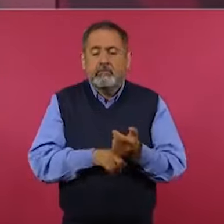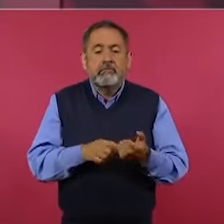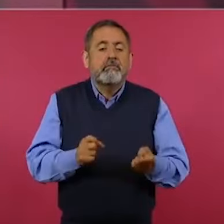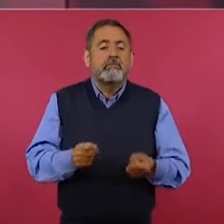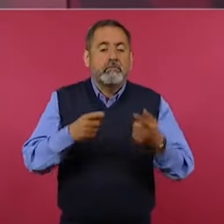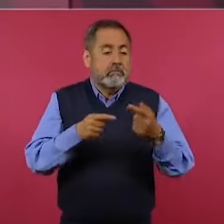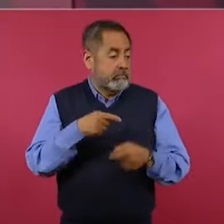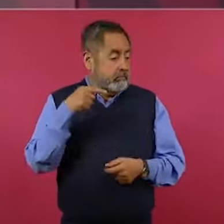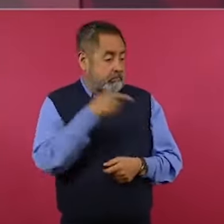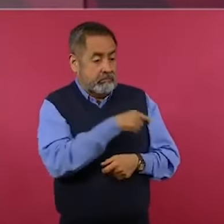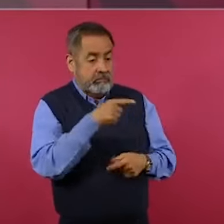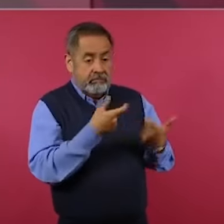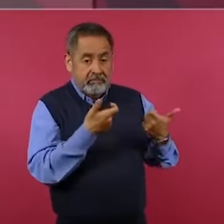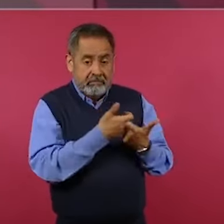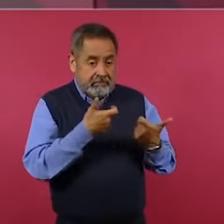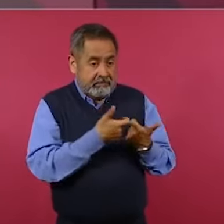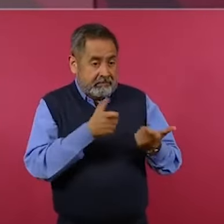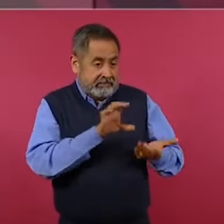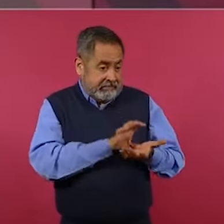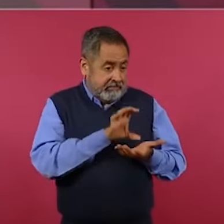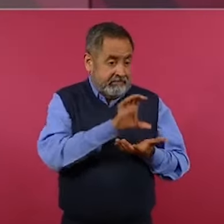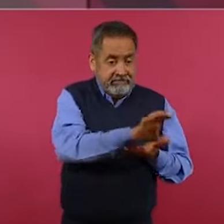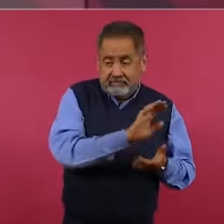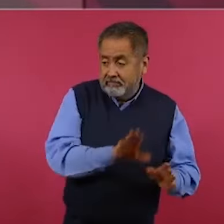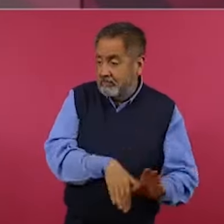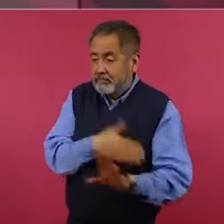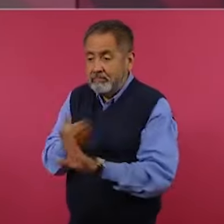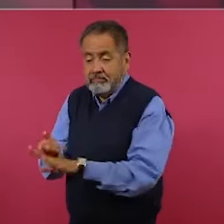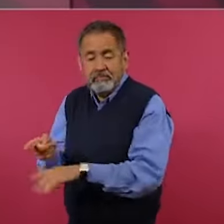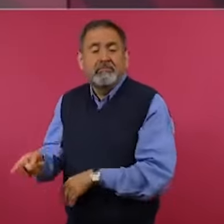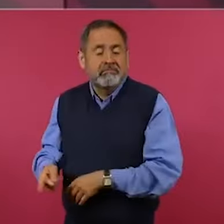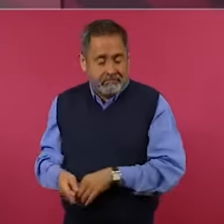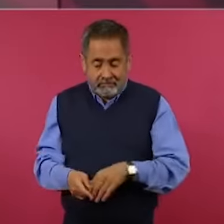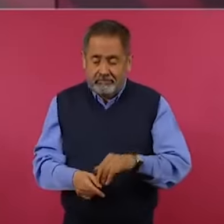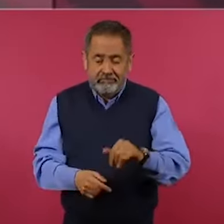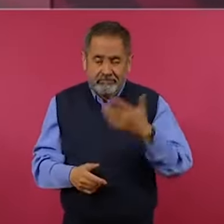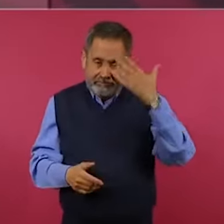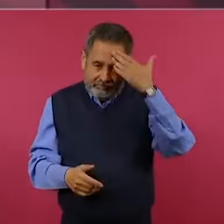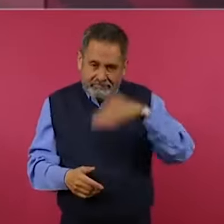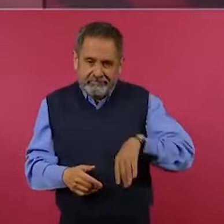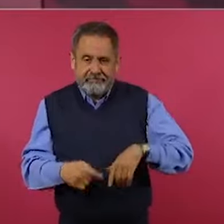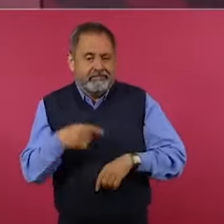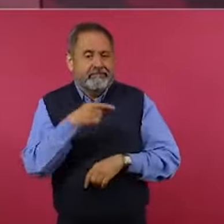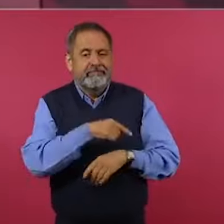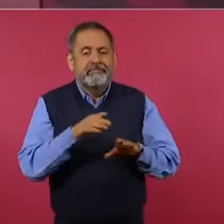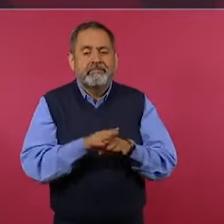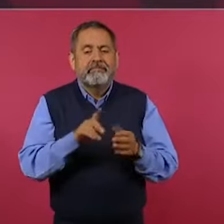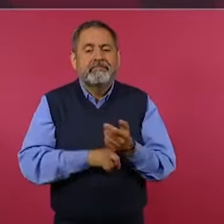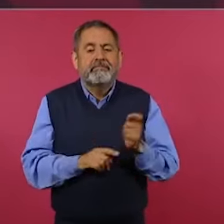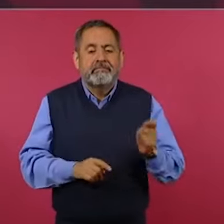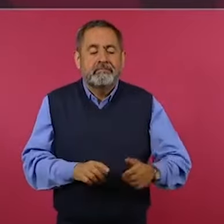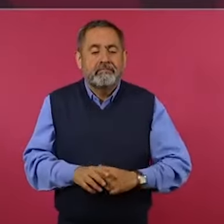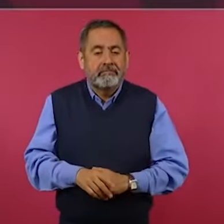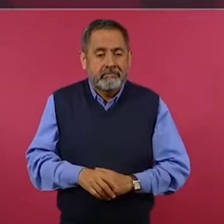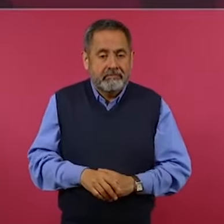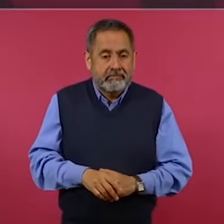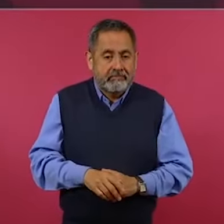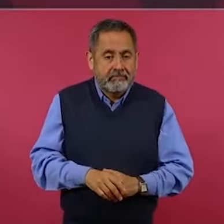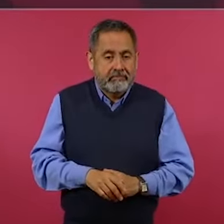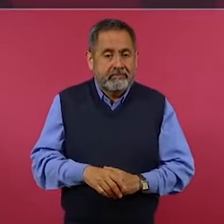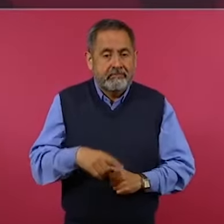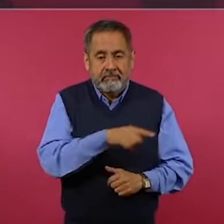para apoyar